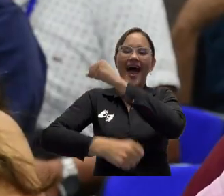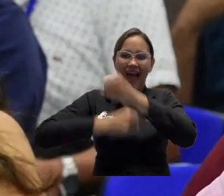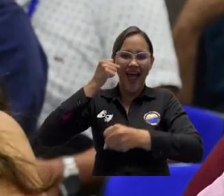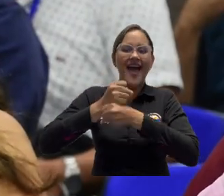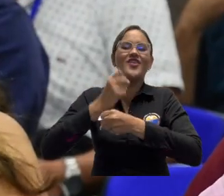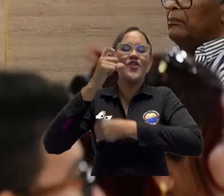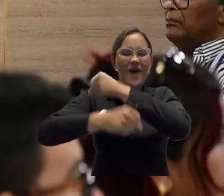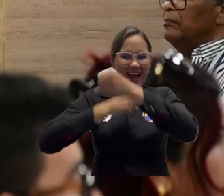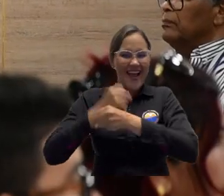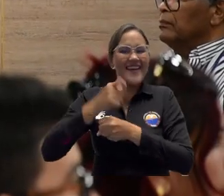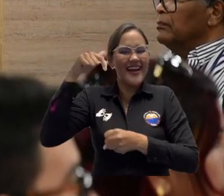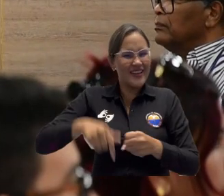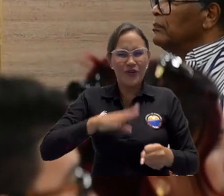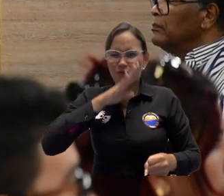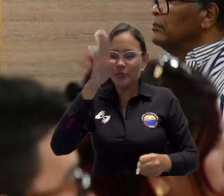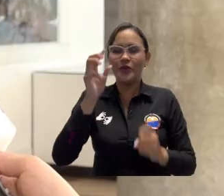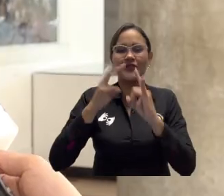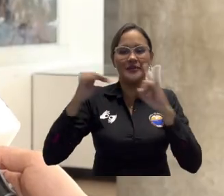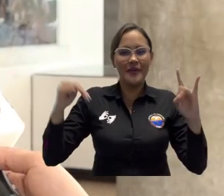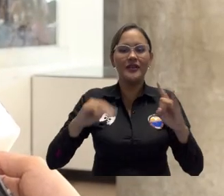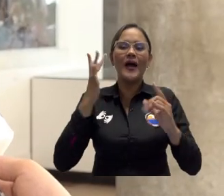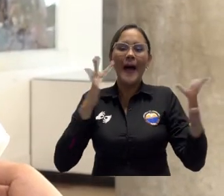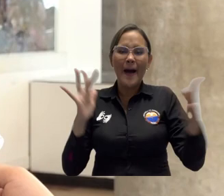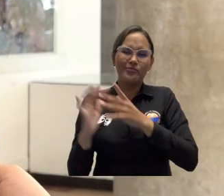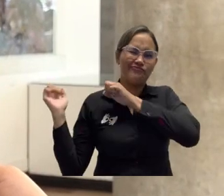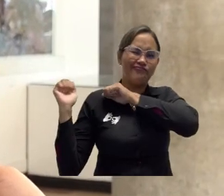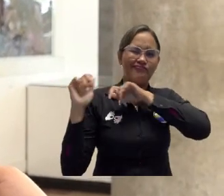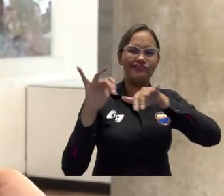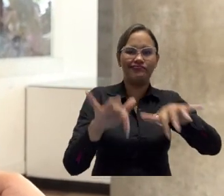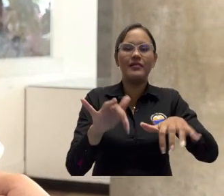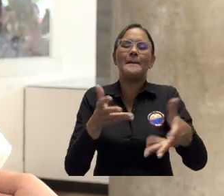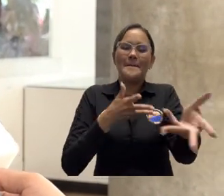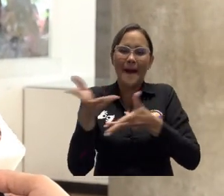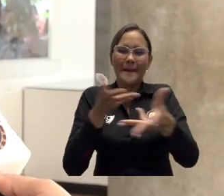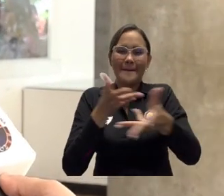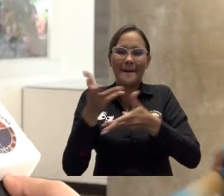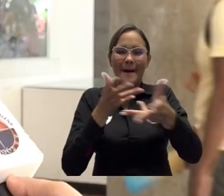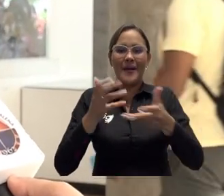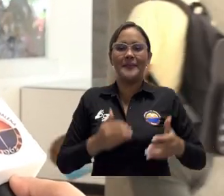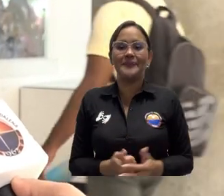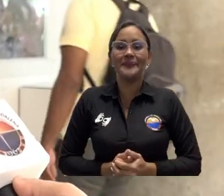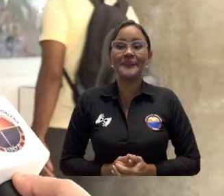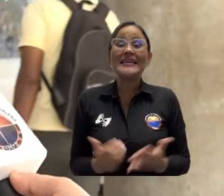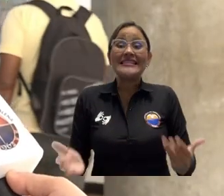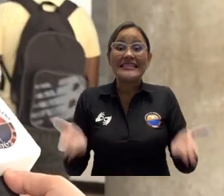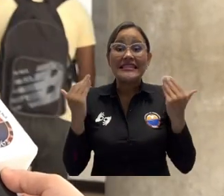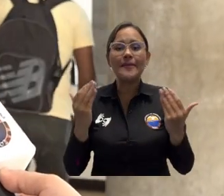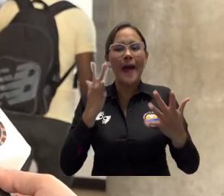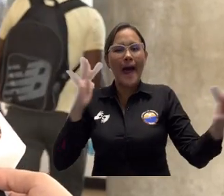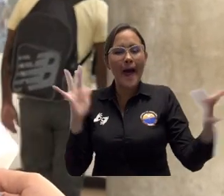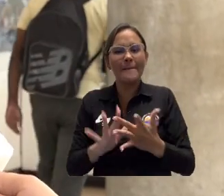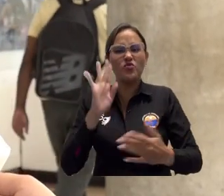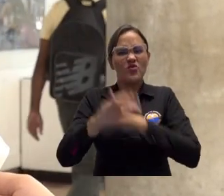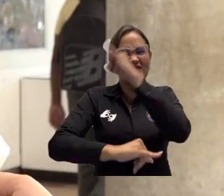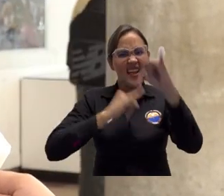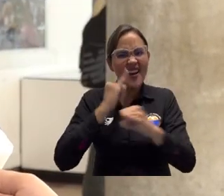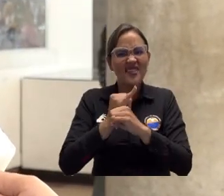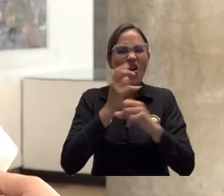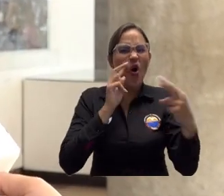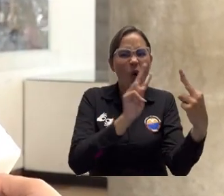anualmente en la Universidad de Magdalena. Nos da una visión internacional de todas las relaciones